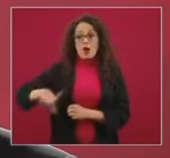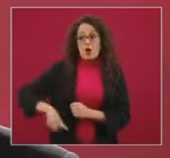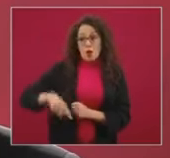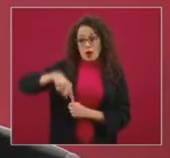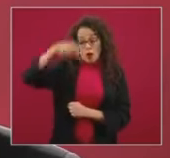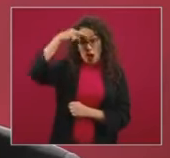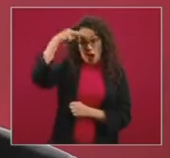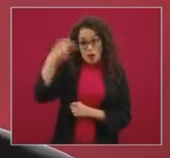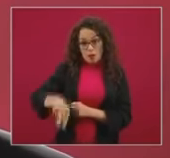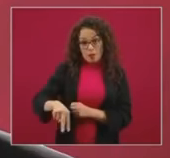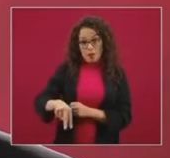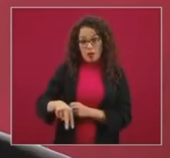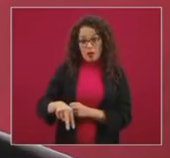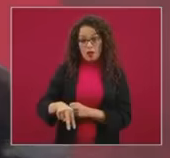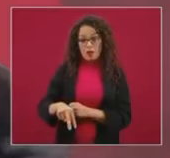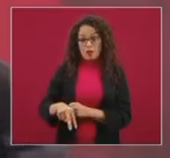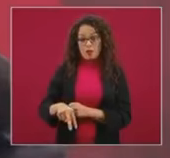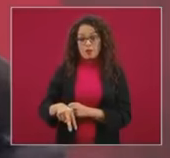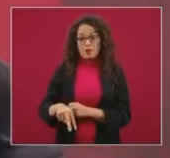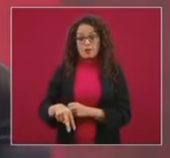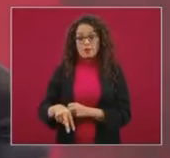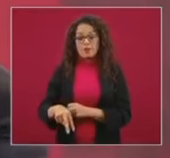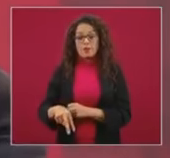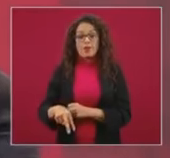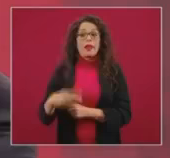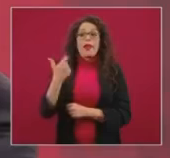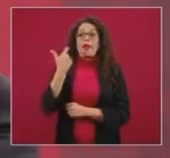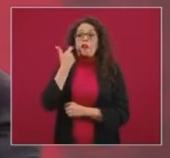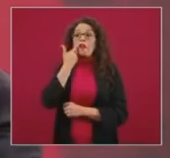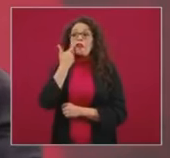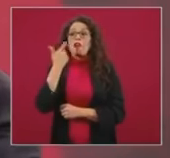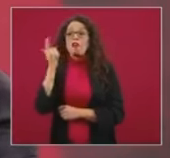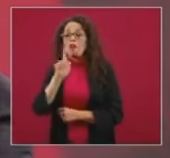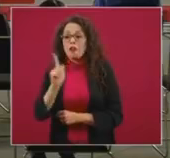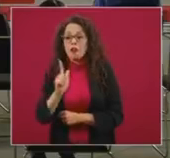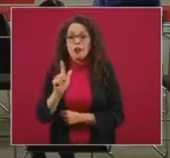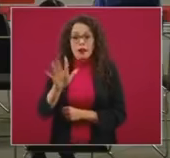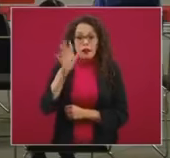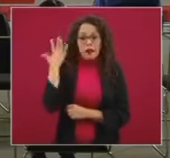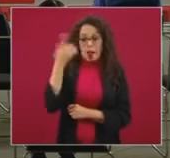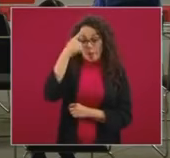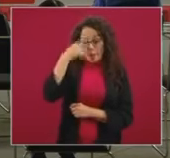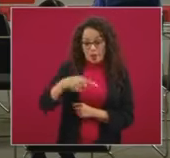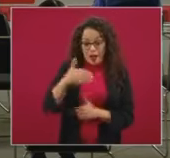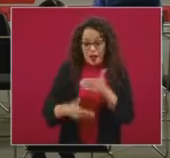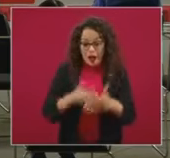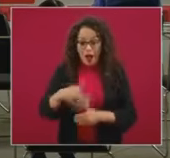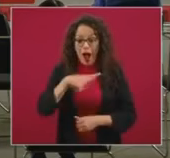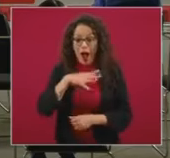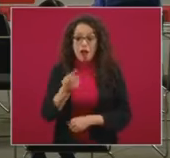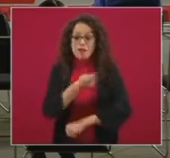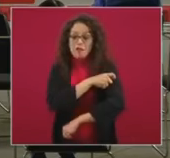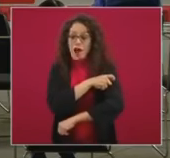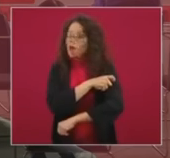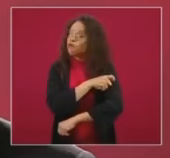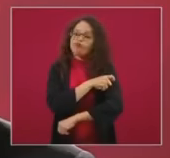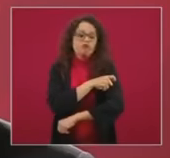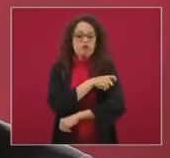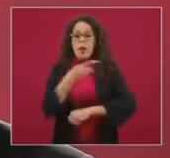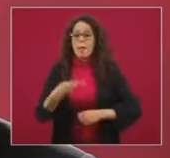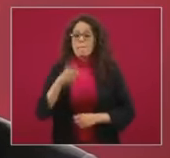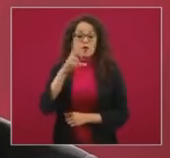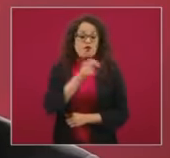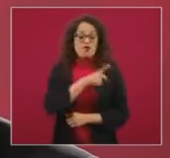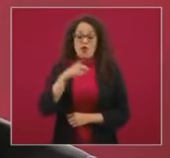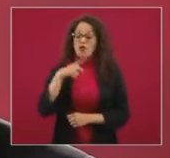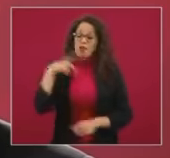tengamos la voluntad de dar los pasos expeditos para lograr tener una vacuna, pero en ningún caso se debe poner en riesgo